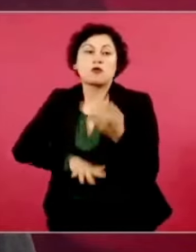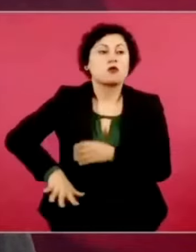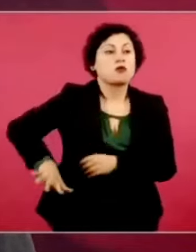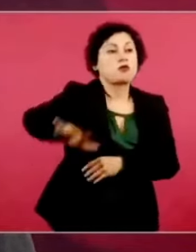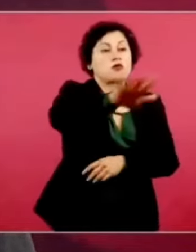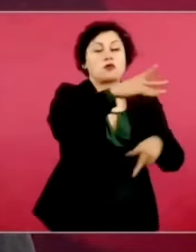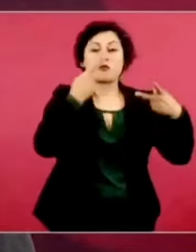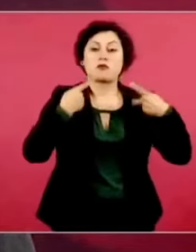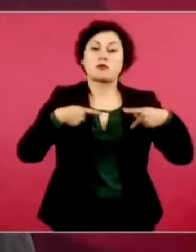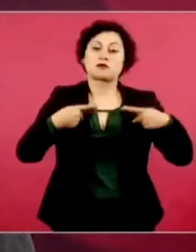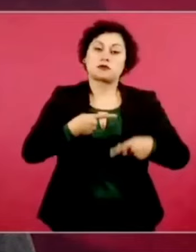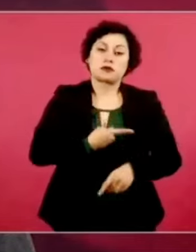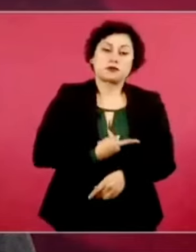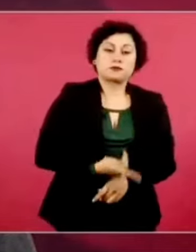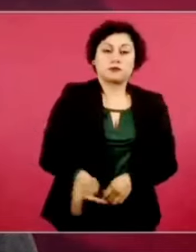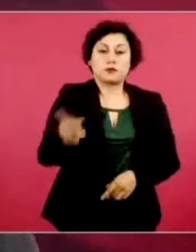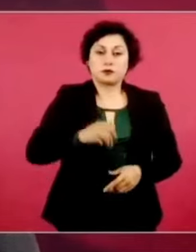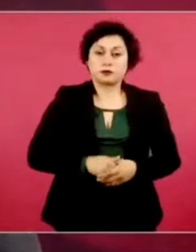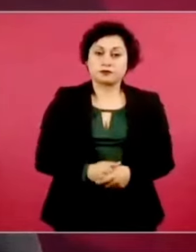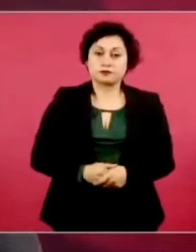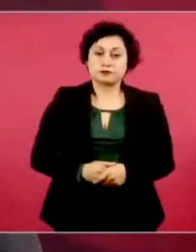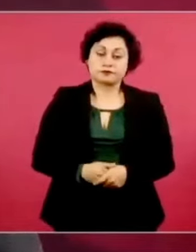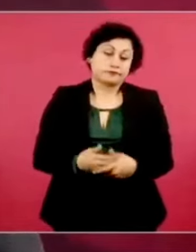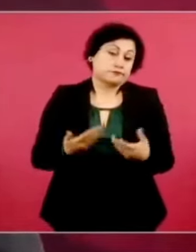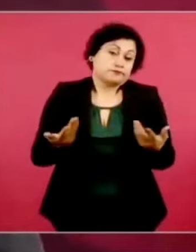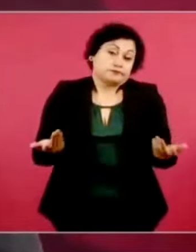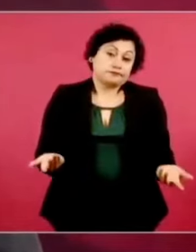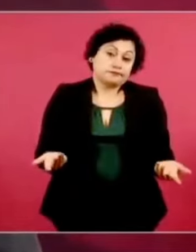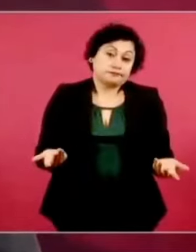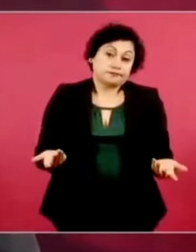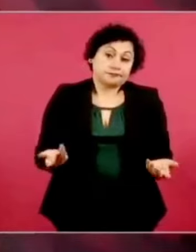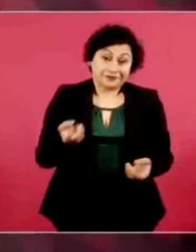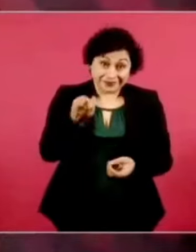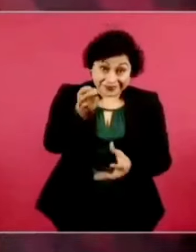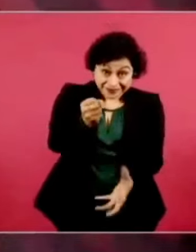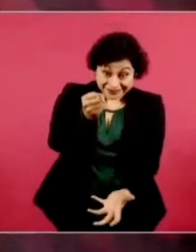necesitados. Y todo eso se lo robaban.